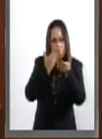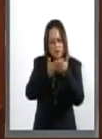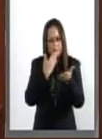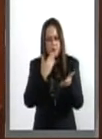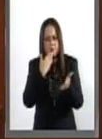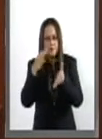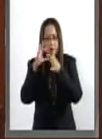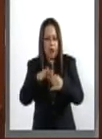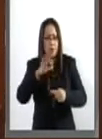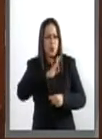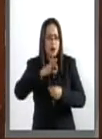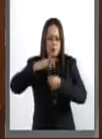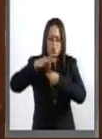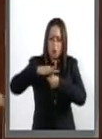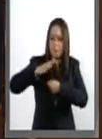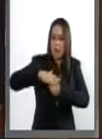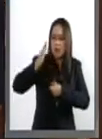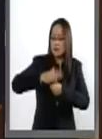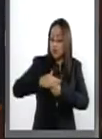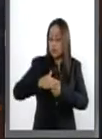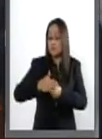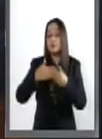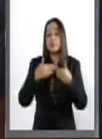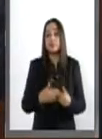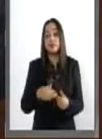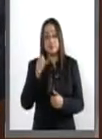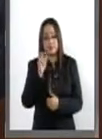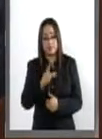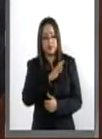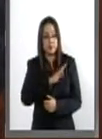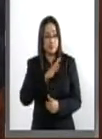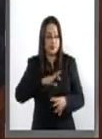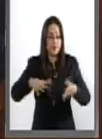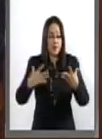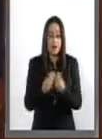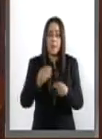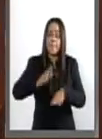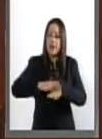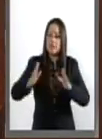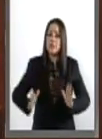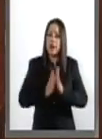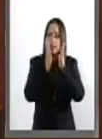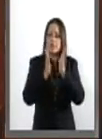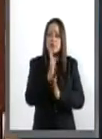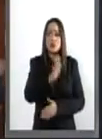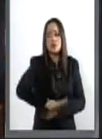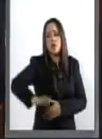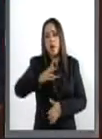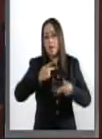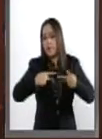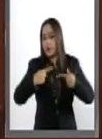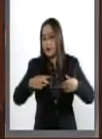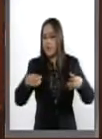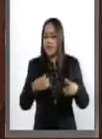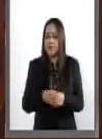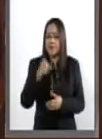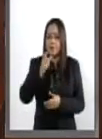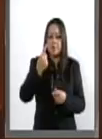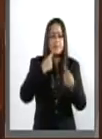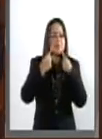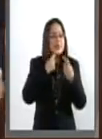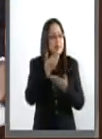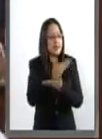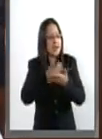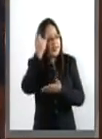porcentaje de votación, sino que con ello coadyuven a una mayor participación ciudadana y con ello al debate de ideas tan